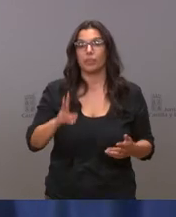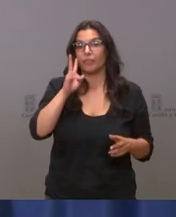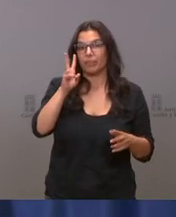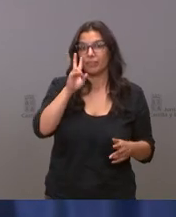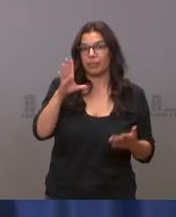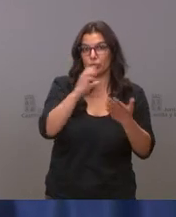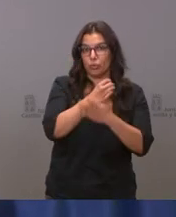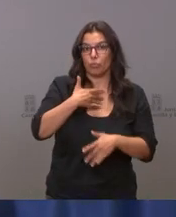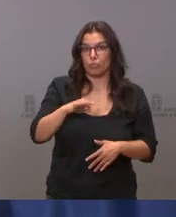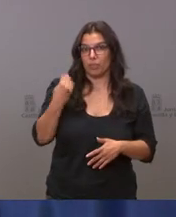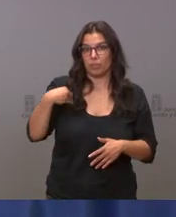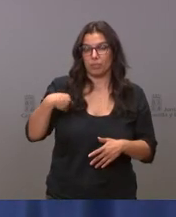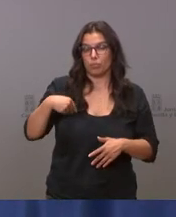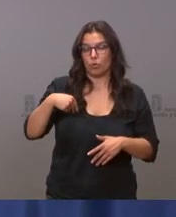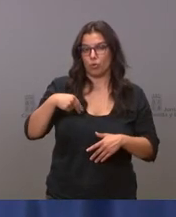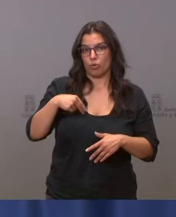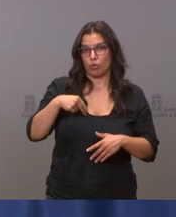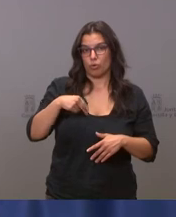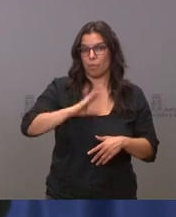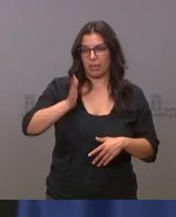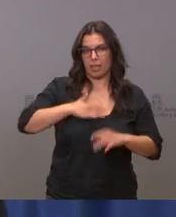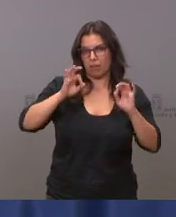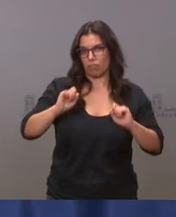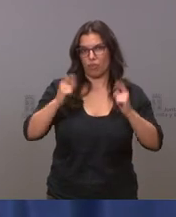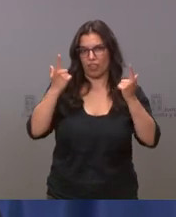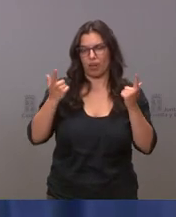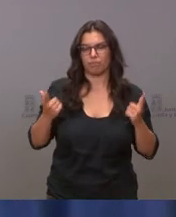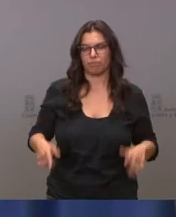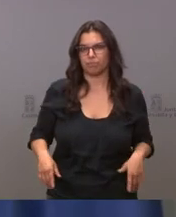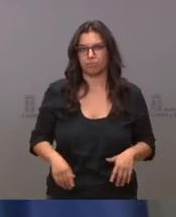y estará publicado mañana cuando se publique el acuerdo